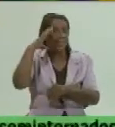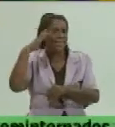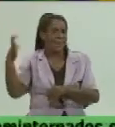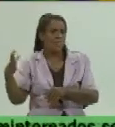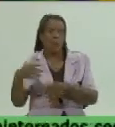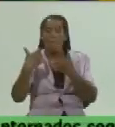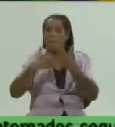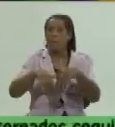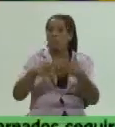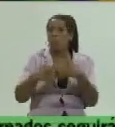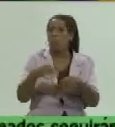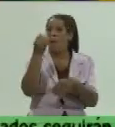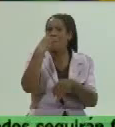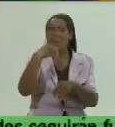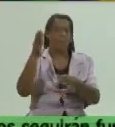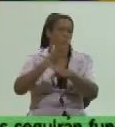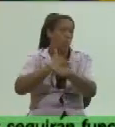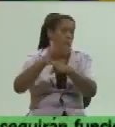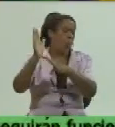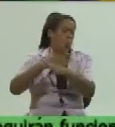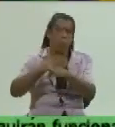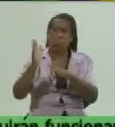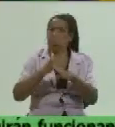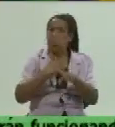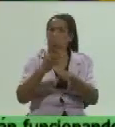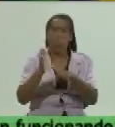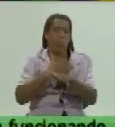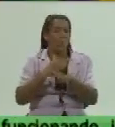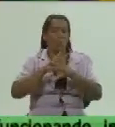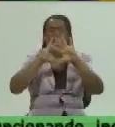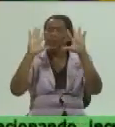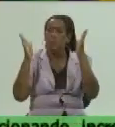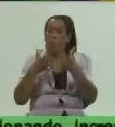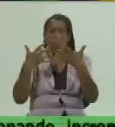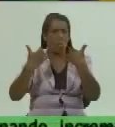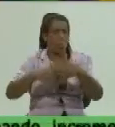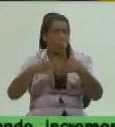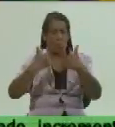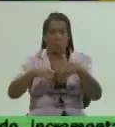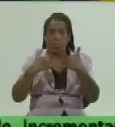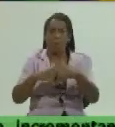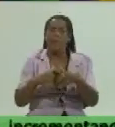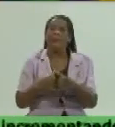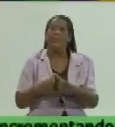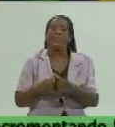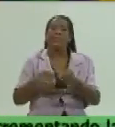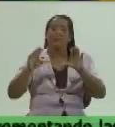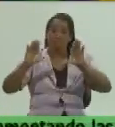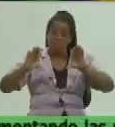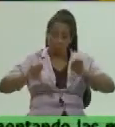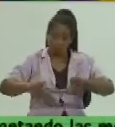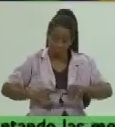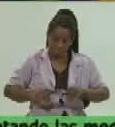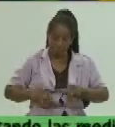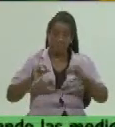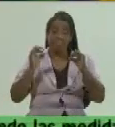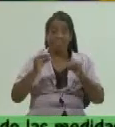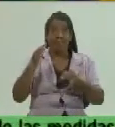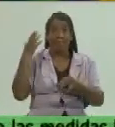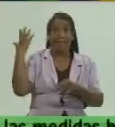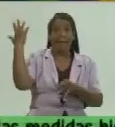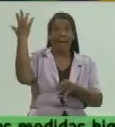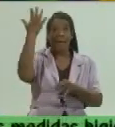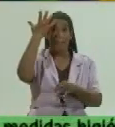producir las variedades producir los clones de esos productos adaptados a las condiciones climáticas y con los